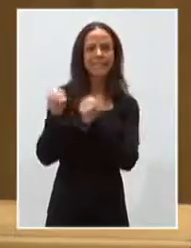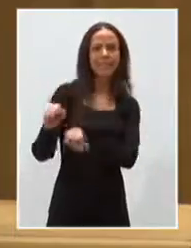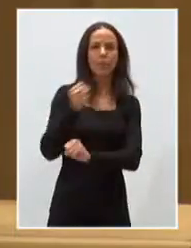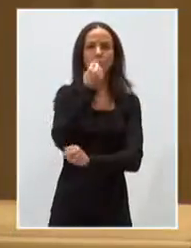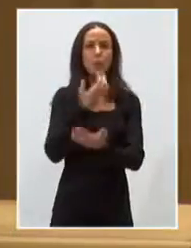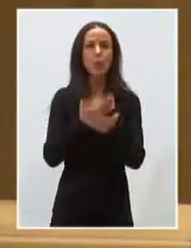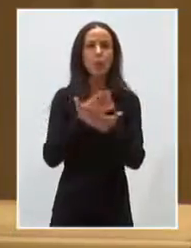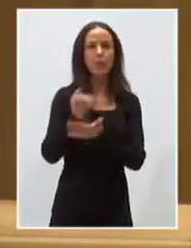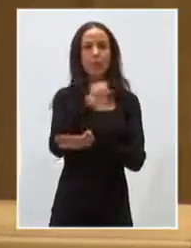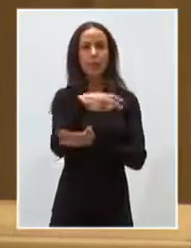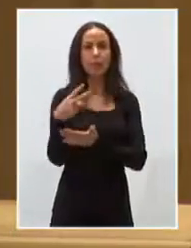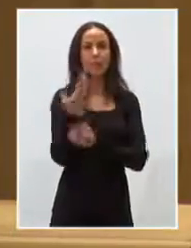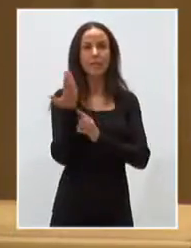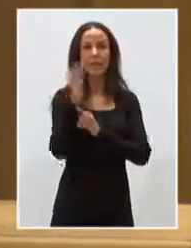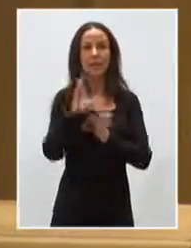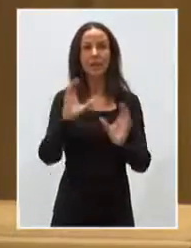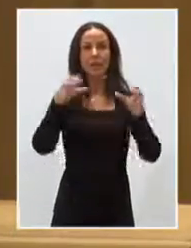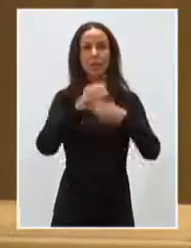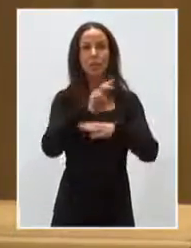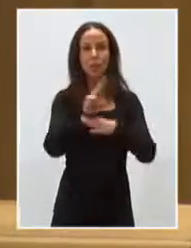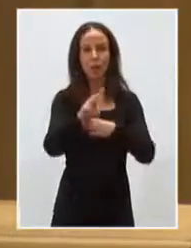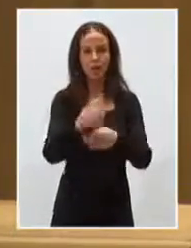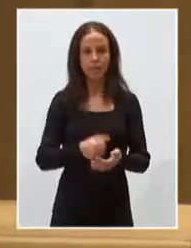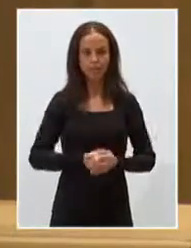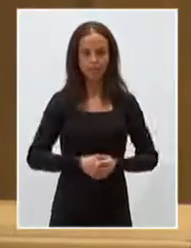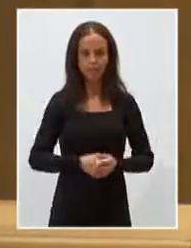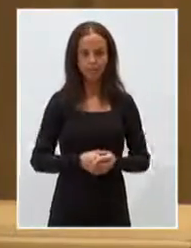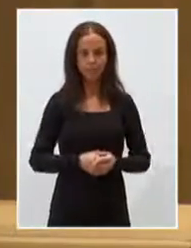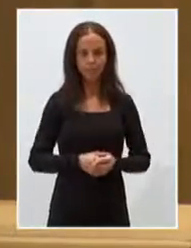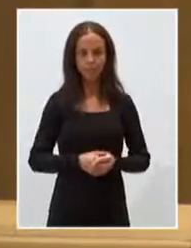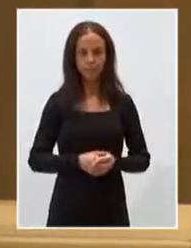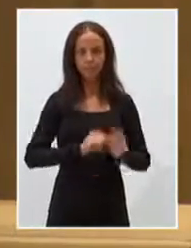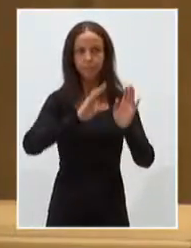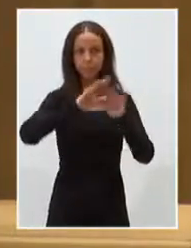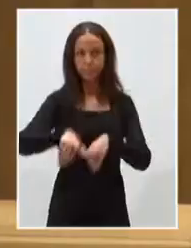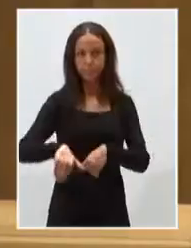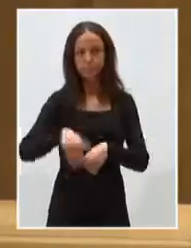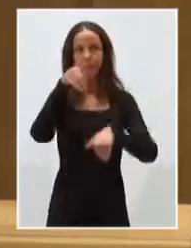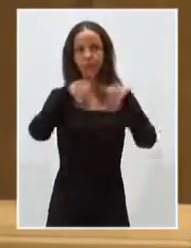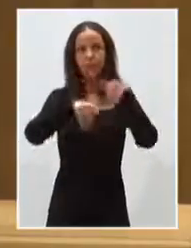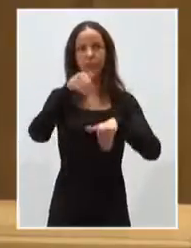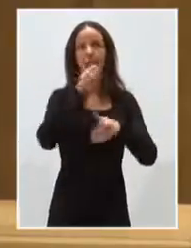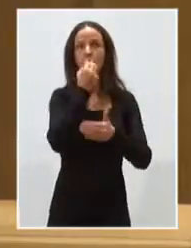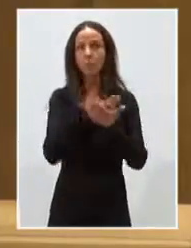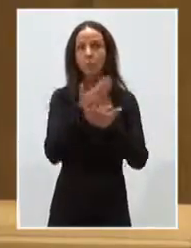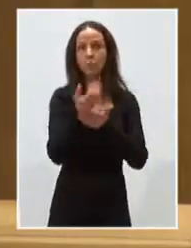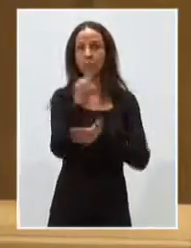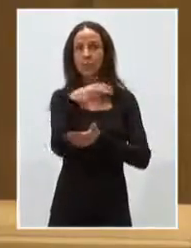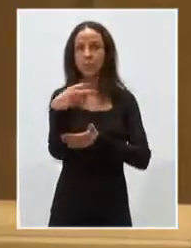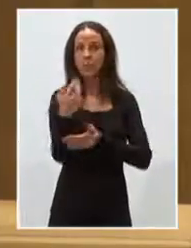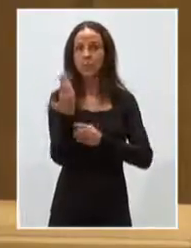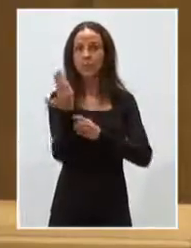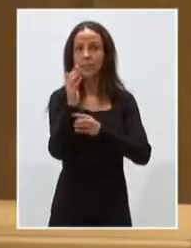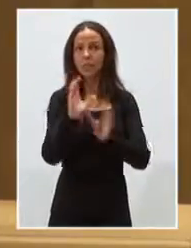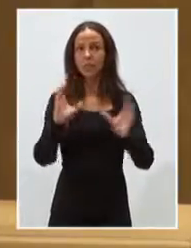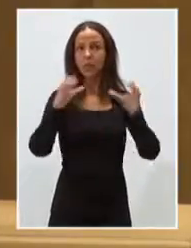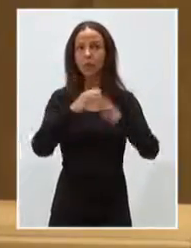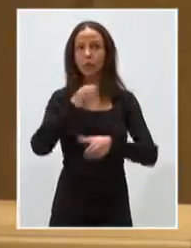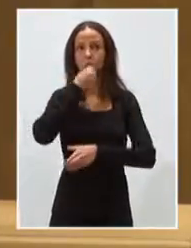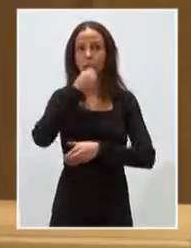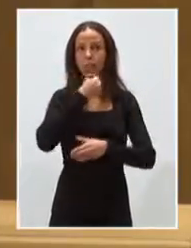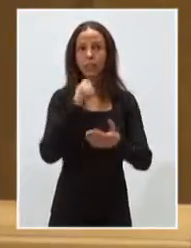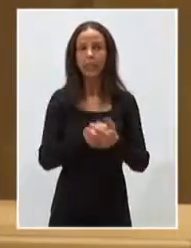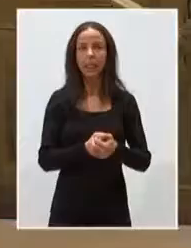propuesta de resolución presentada por el Grupo Parlamentario Popular. Por último, se somete a votación la propuesta de resolución presentada por el Grupo Parlamentario